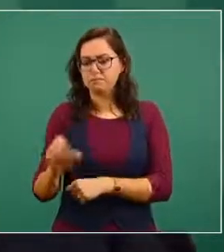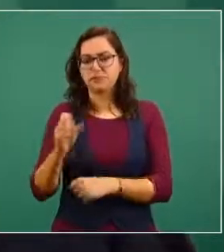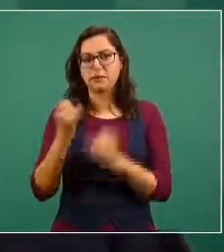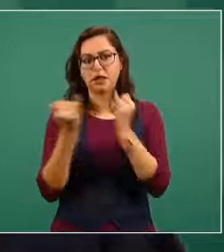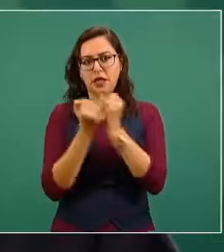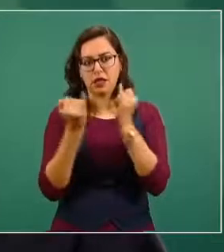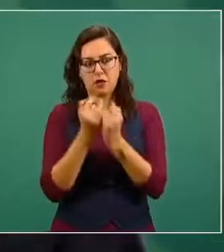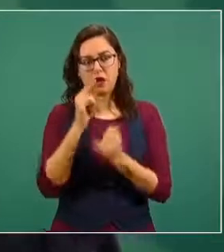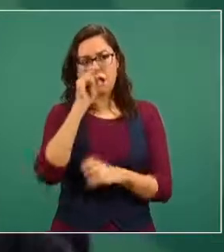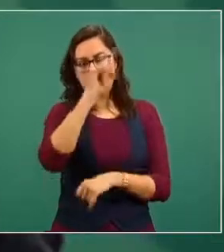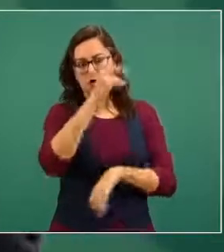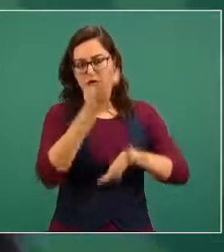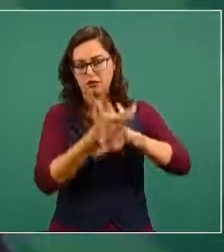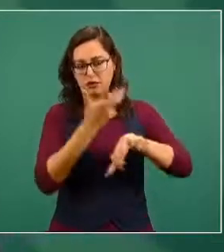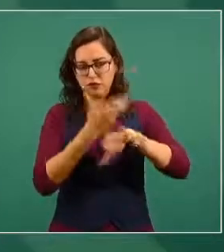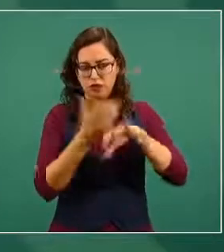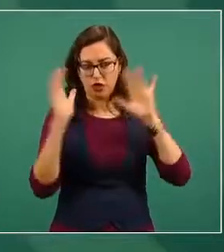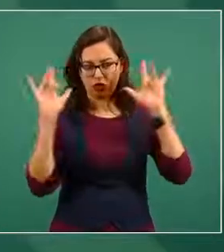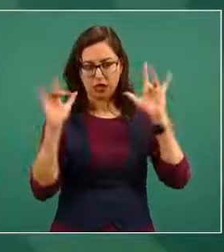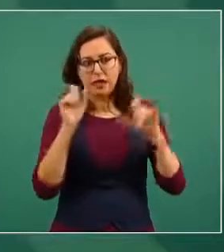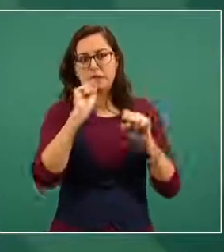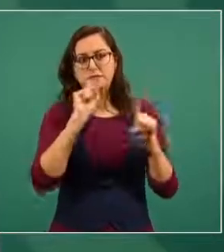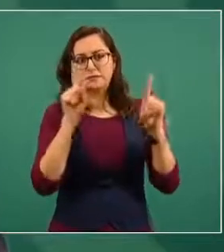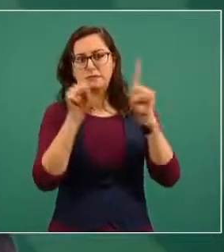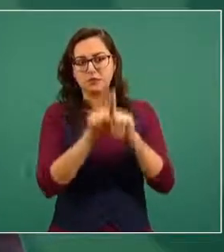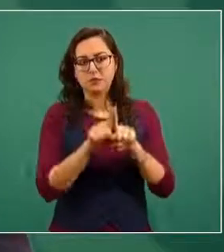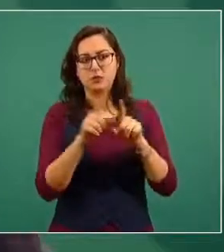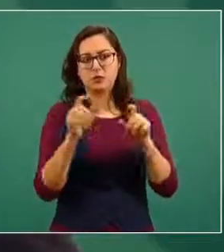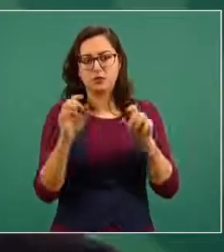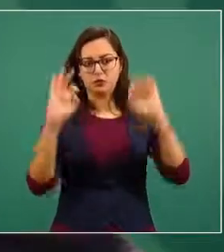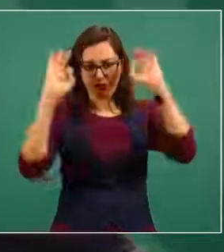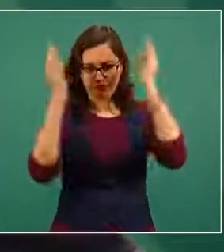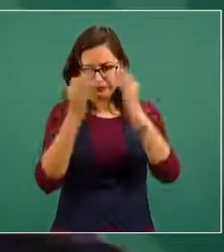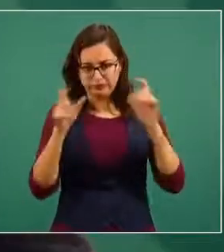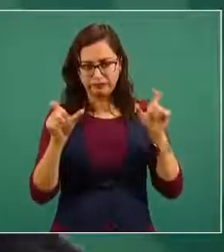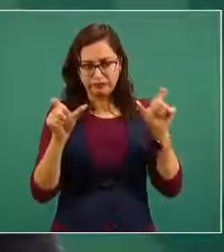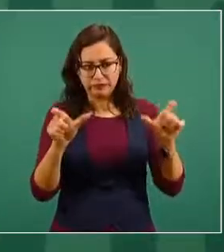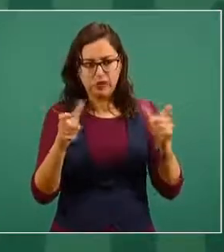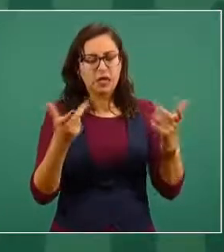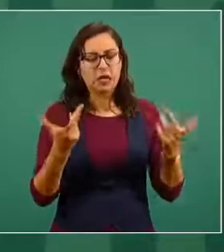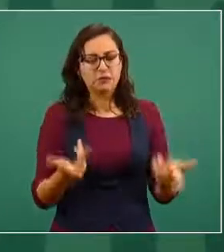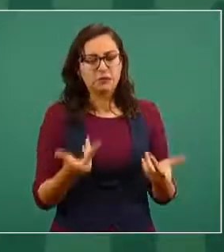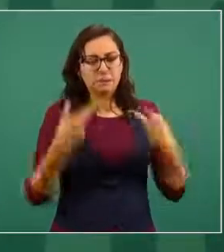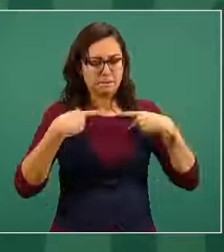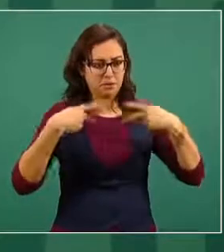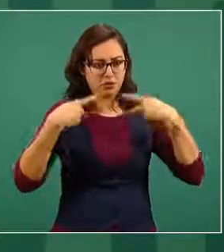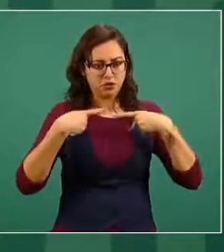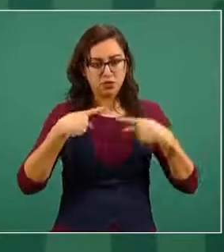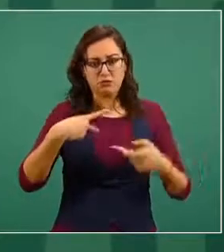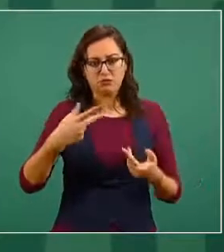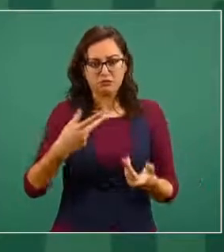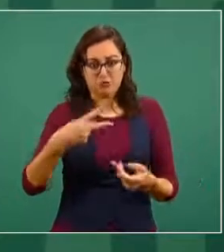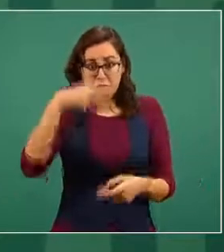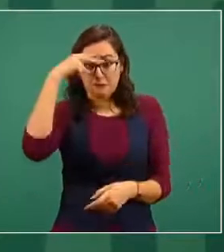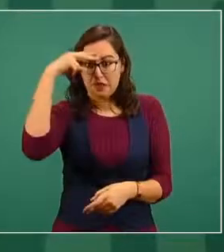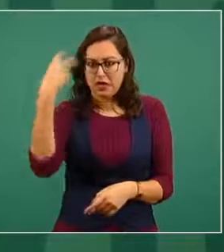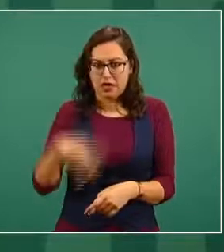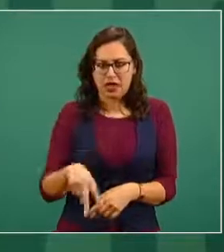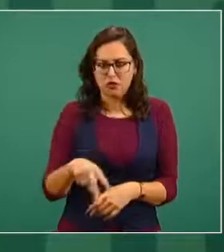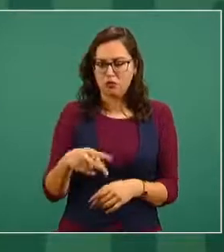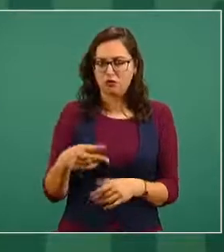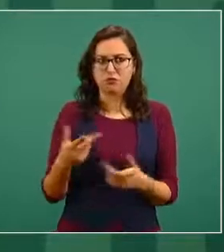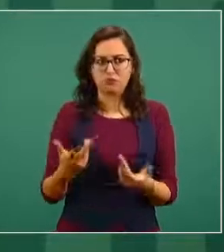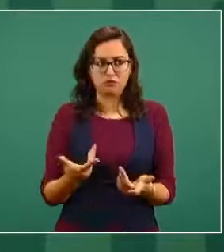Ángeles y los consulados en Estados Unidos fue asegurarnos de que el general Cienfuegos, como cualquier ciudadano mexicano, tuviese la